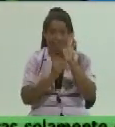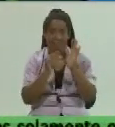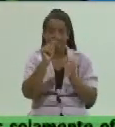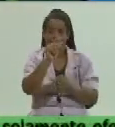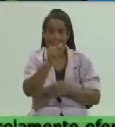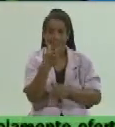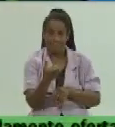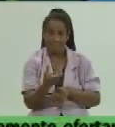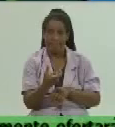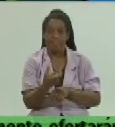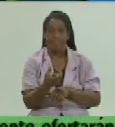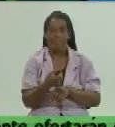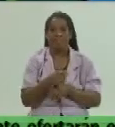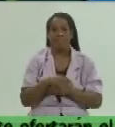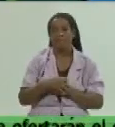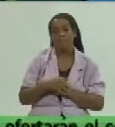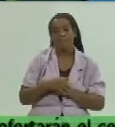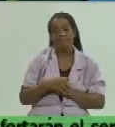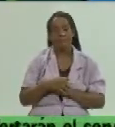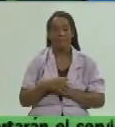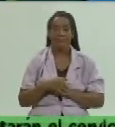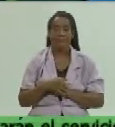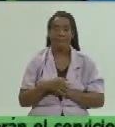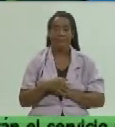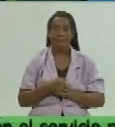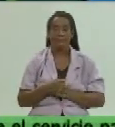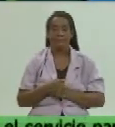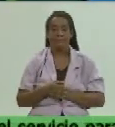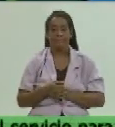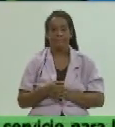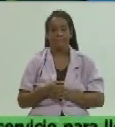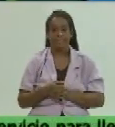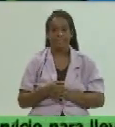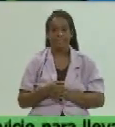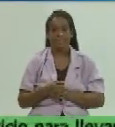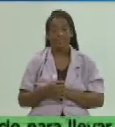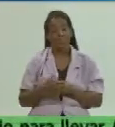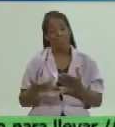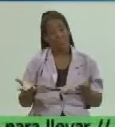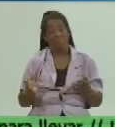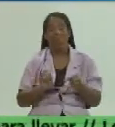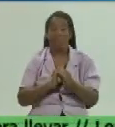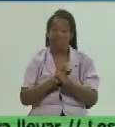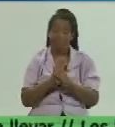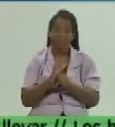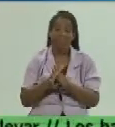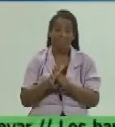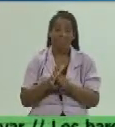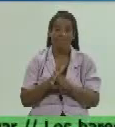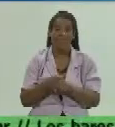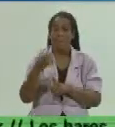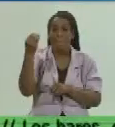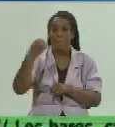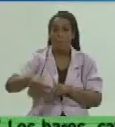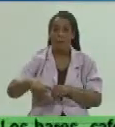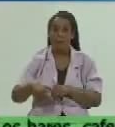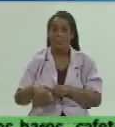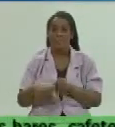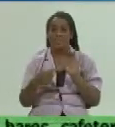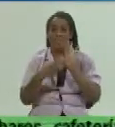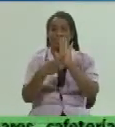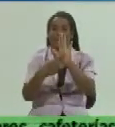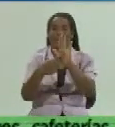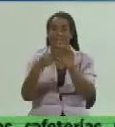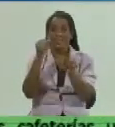acorde a lo que cuesta hoy producir cada uno de estos animales en medio de la pandemia y aprovecho ya para presentarles el trabajo que